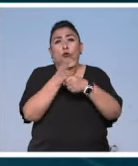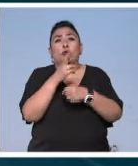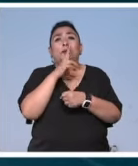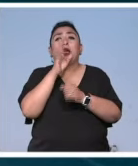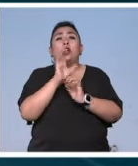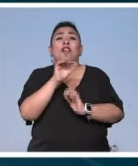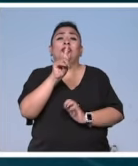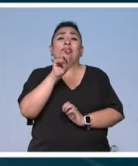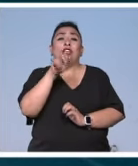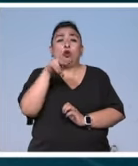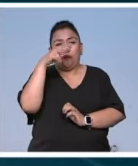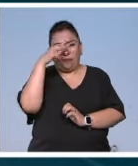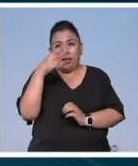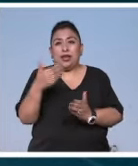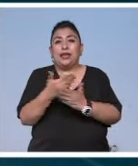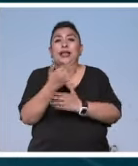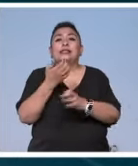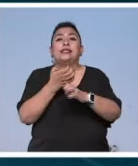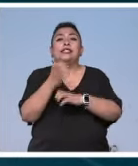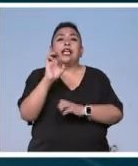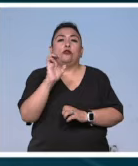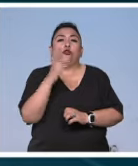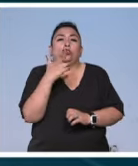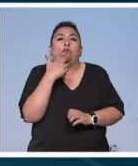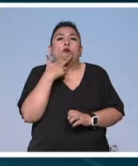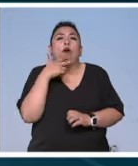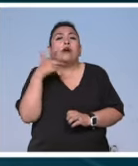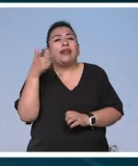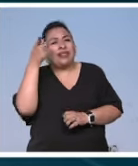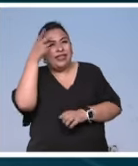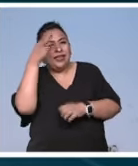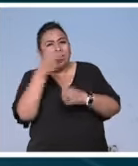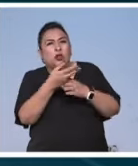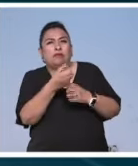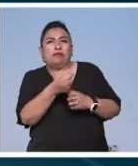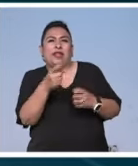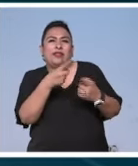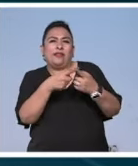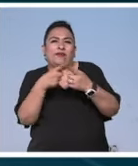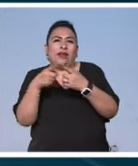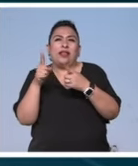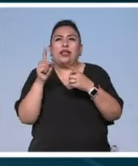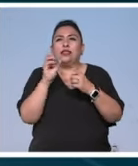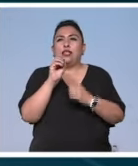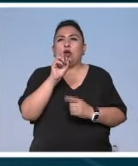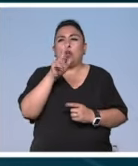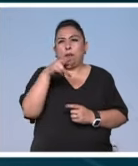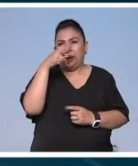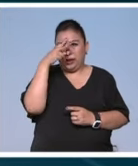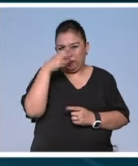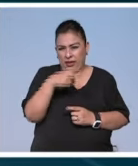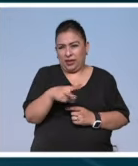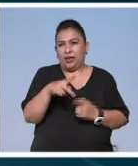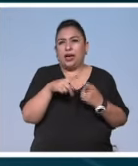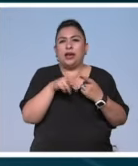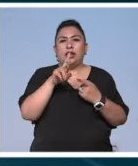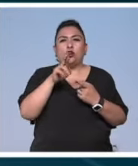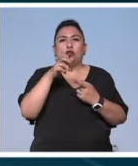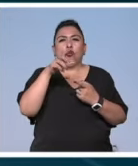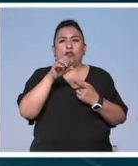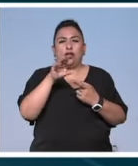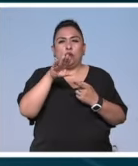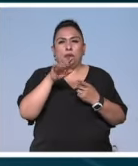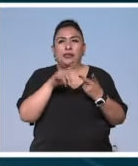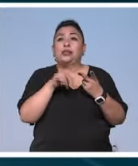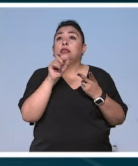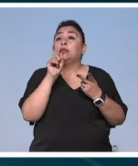México nació en el Estado de Chihuahua y ha sido dirigido por maestros de la gran industria de la ópera mexicana como Rodrigo Macías